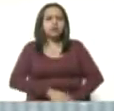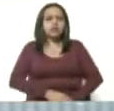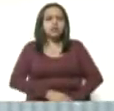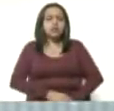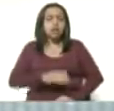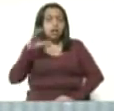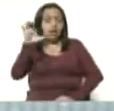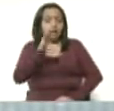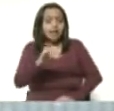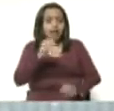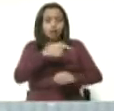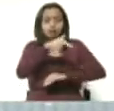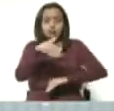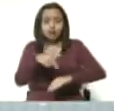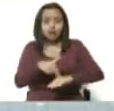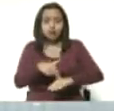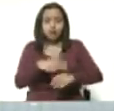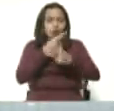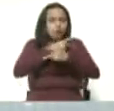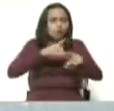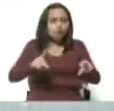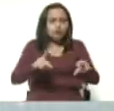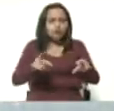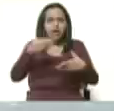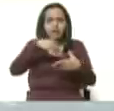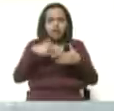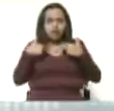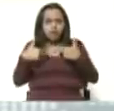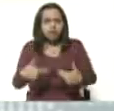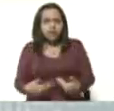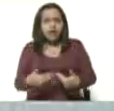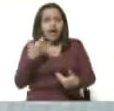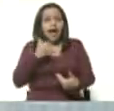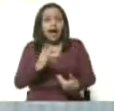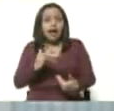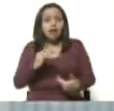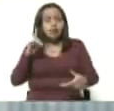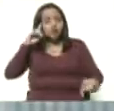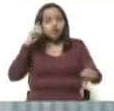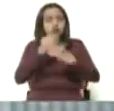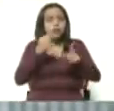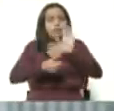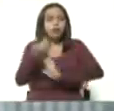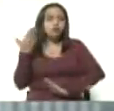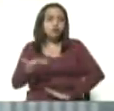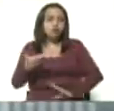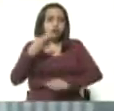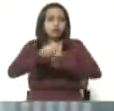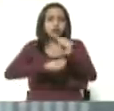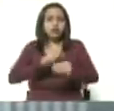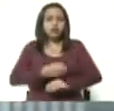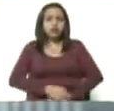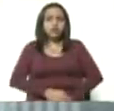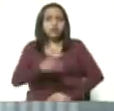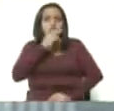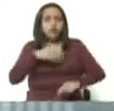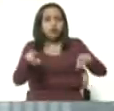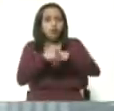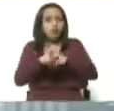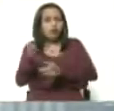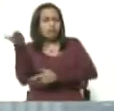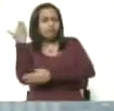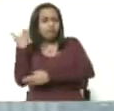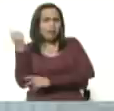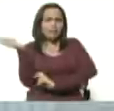estados, nación, lo público dentro de la humanidad, tenga el rol fuerte que cumplir y que no ocurra, como vimos en